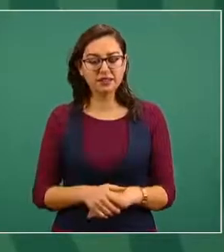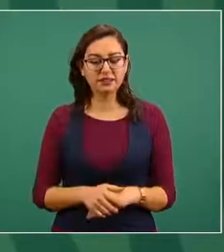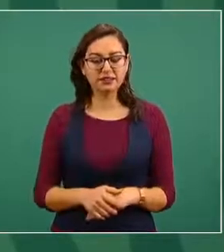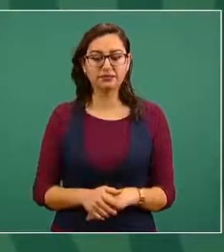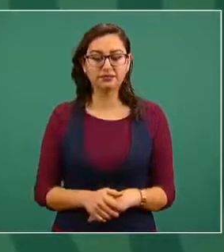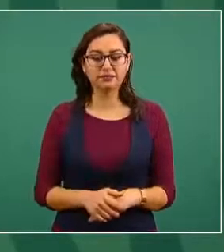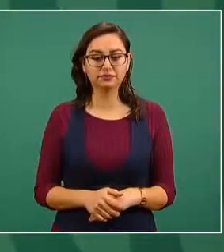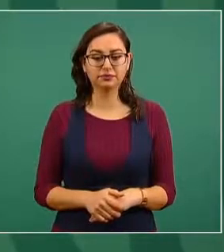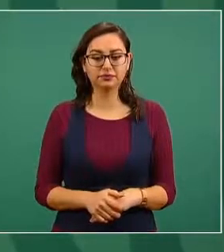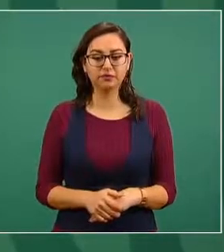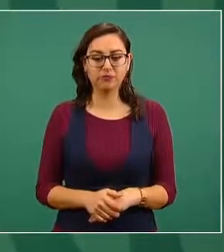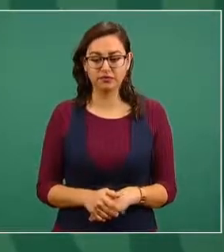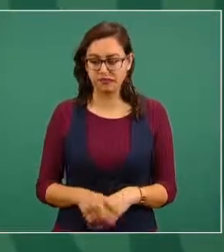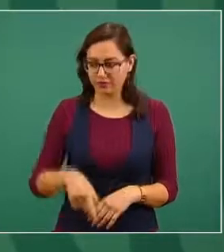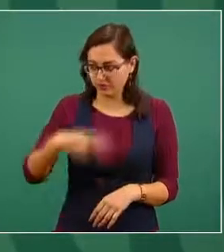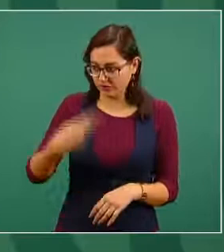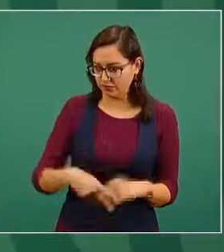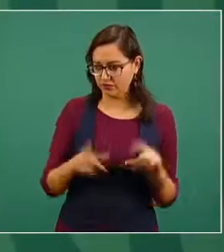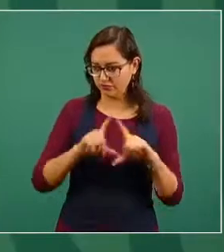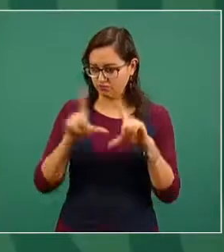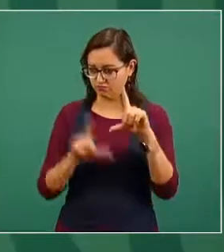nuestra nación